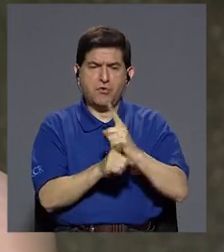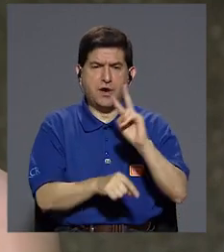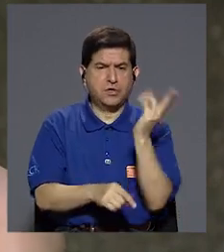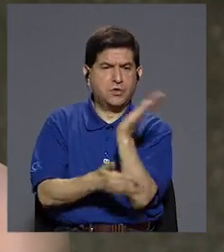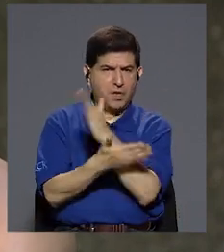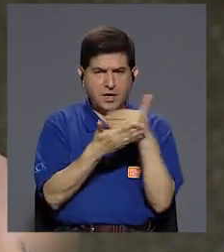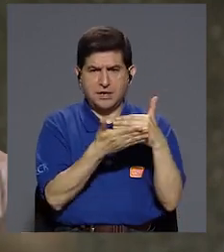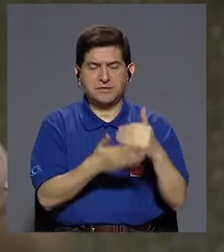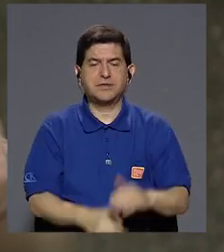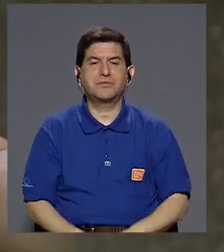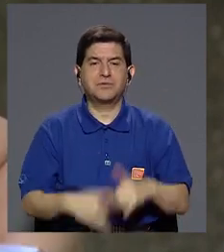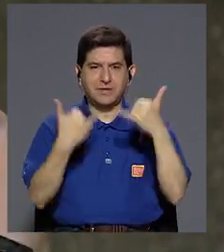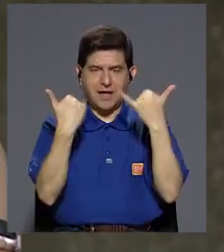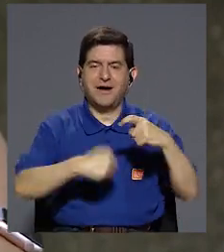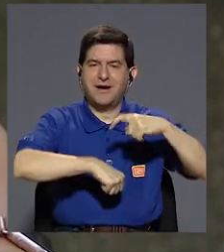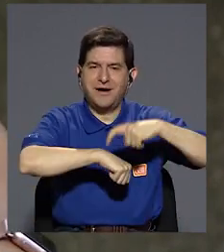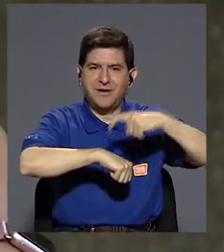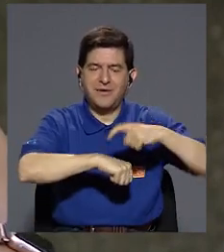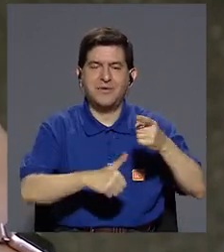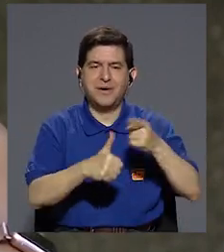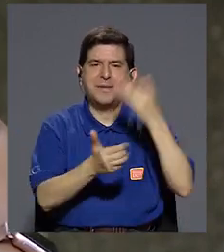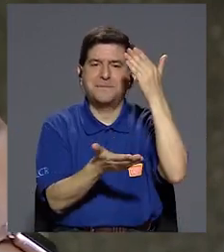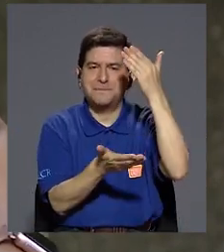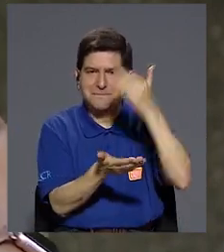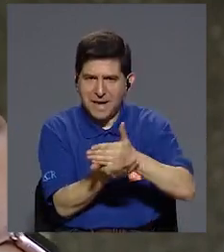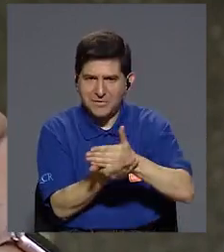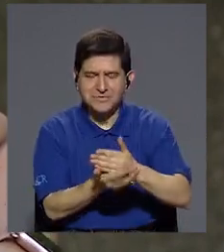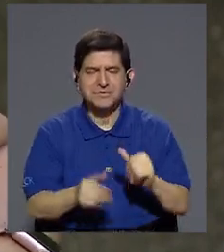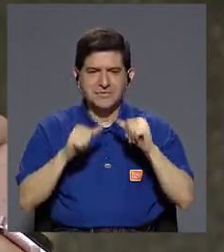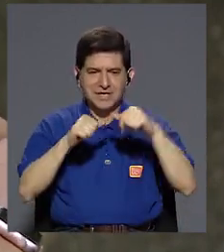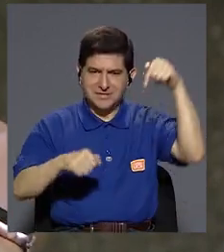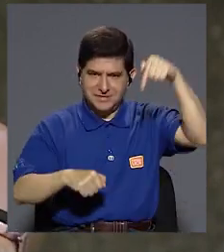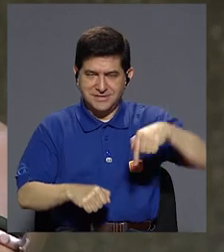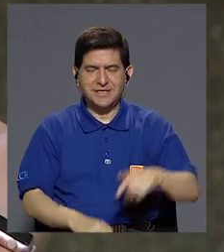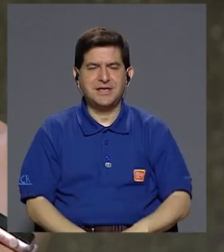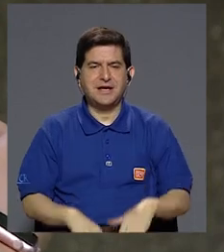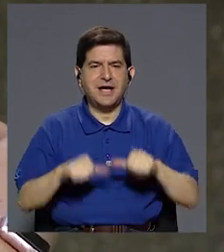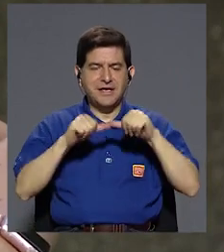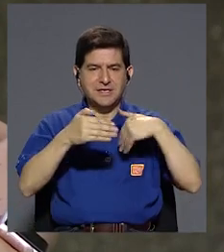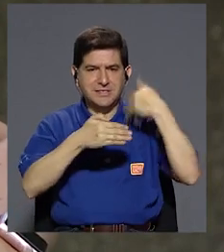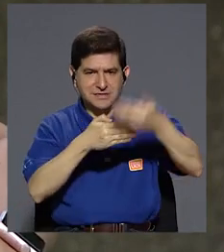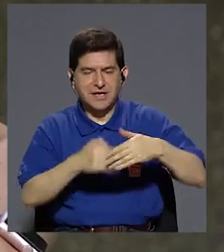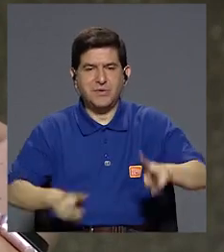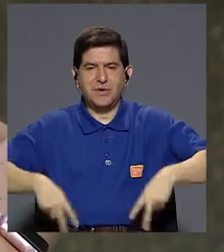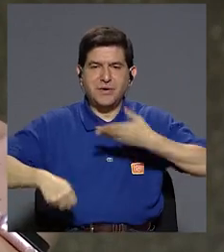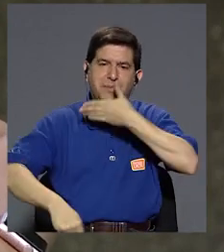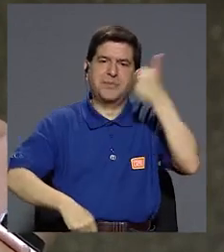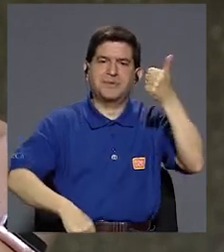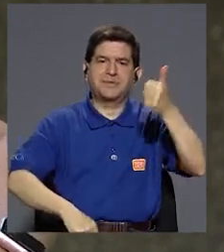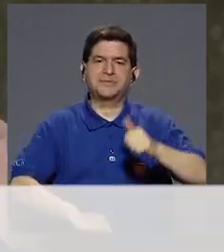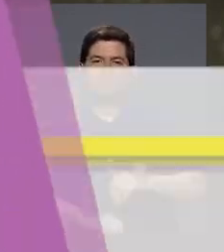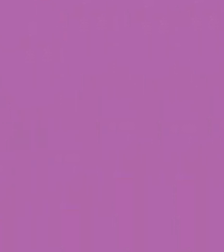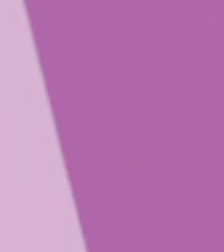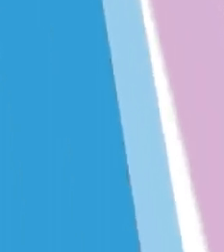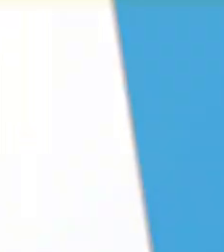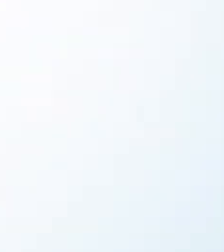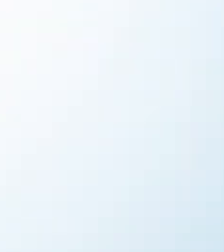segundo bloque. Es momento de hacer una primera pausa, quédese con nosotros y ya regresamos con más de Vivir Mejor.